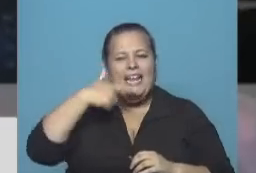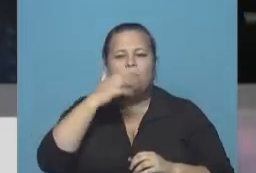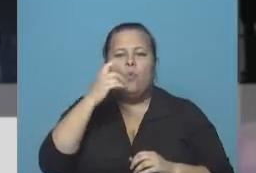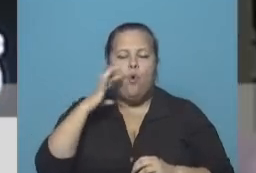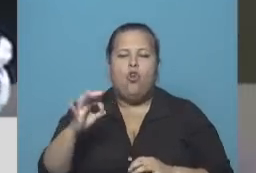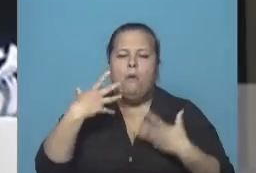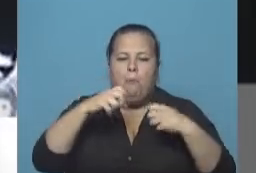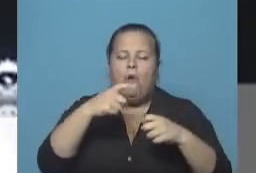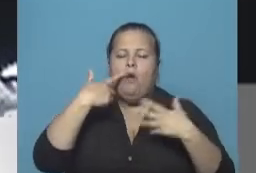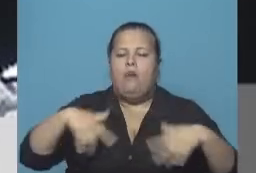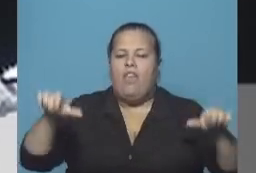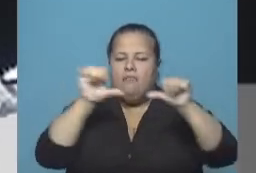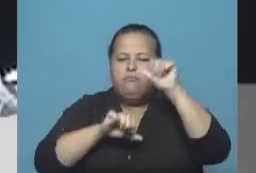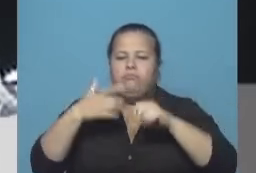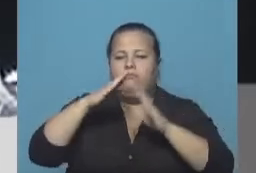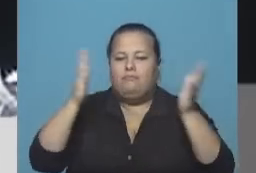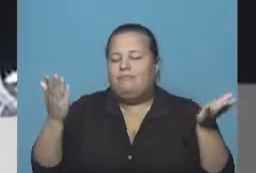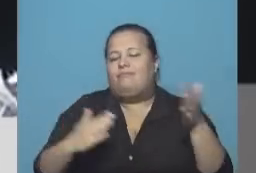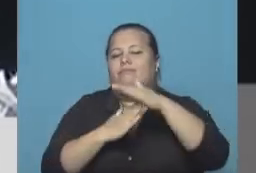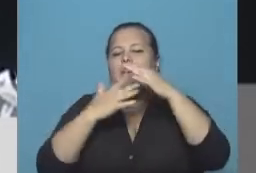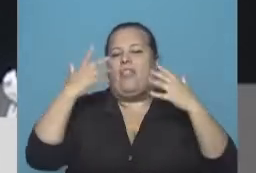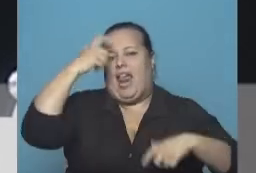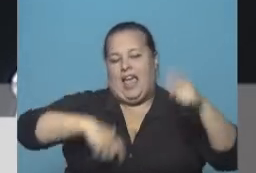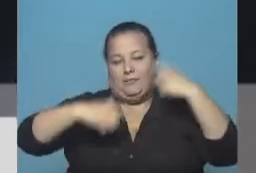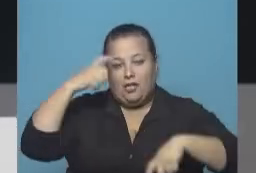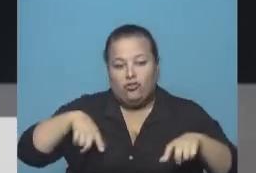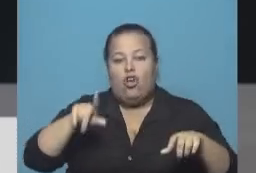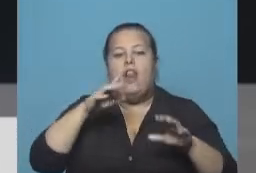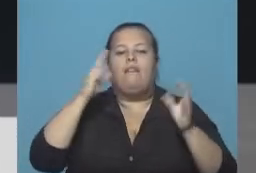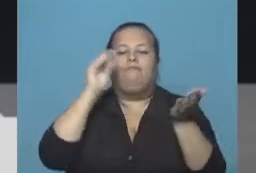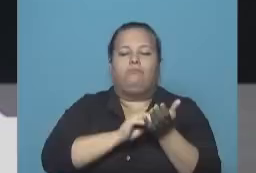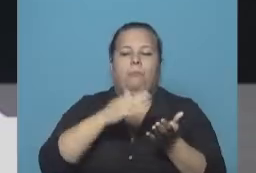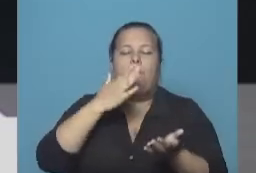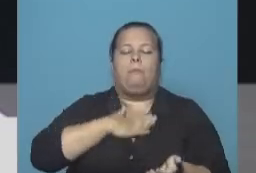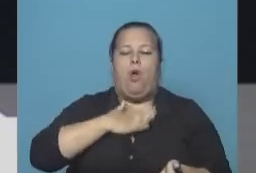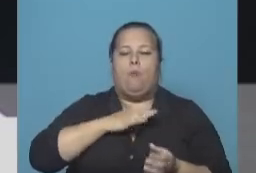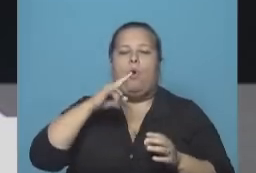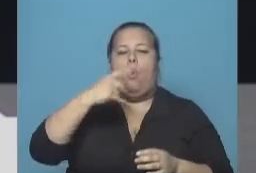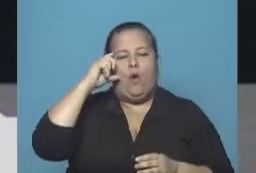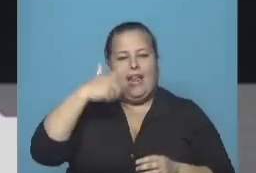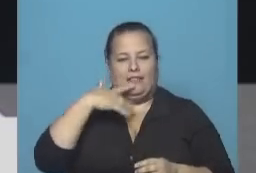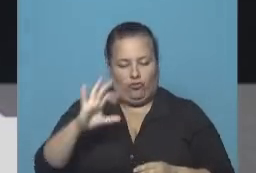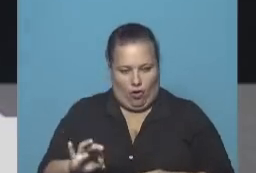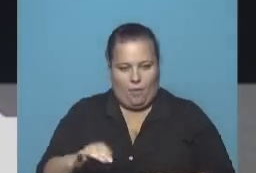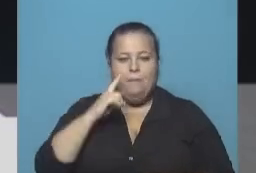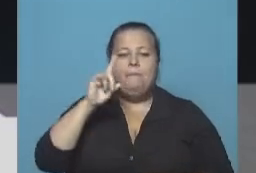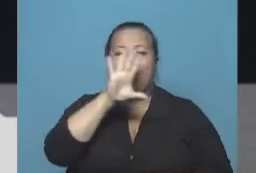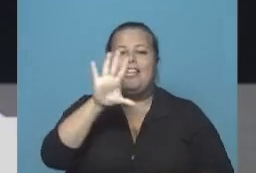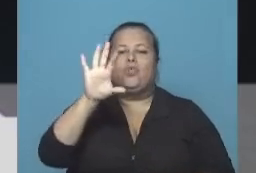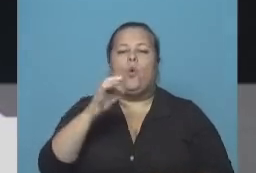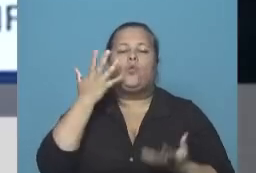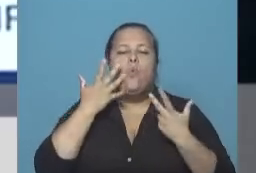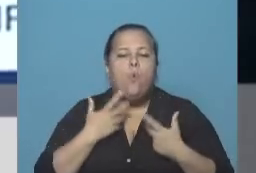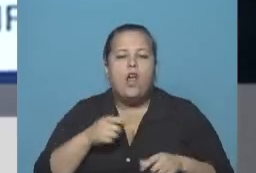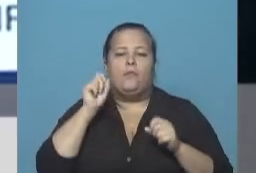el rico yacimiento arqueológico de la cuna de la humanidad inscrito en el patrimonio mundial de la UNESCO. 1.550 huesos